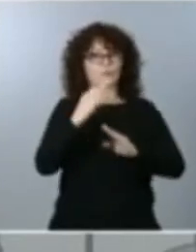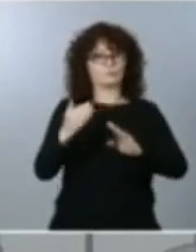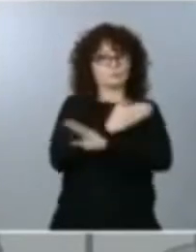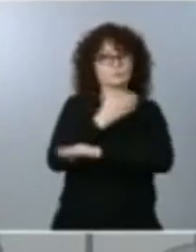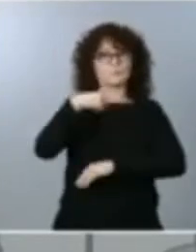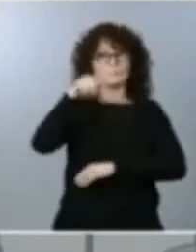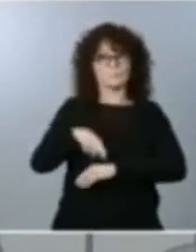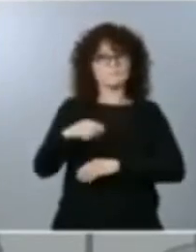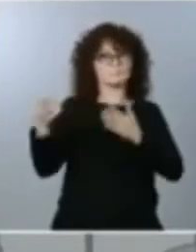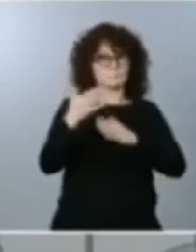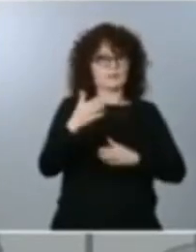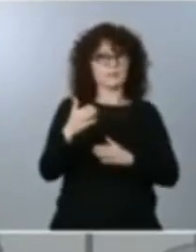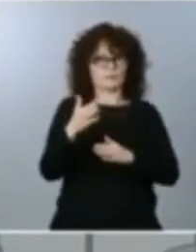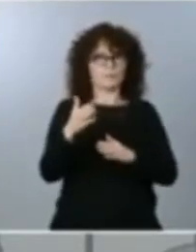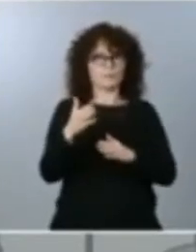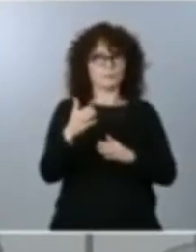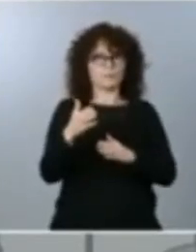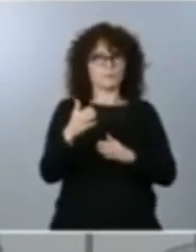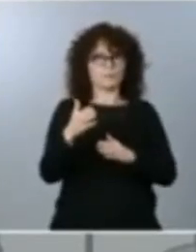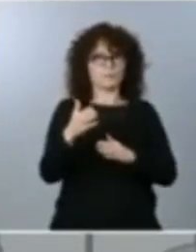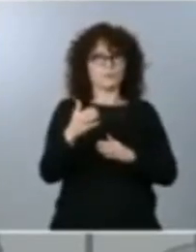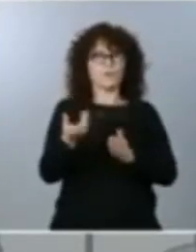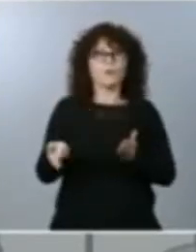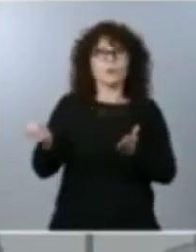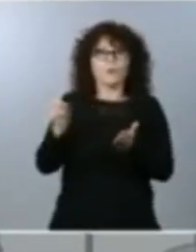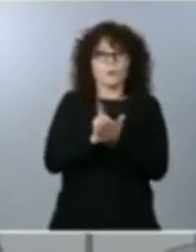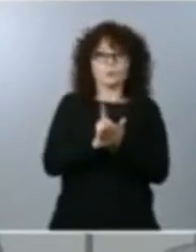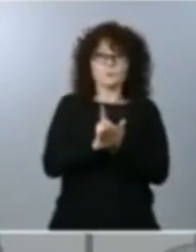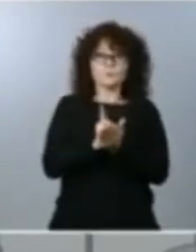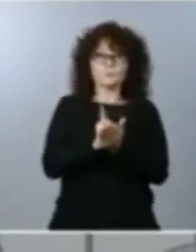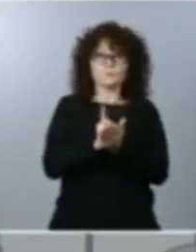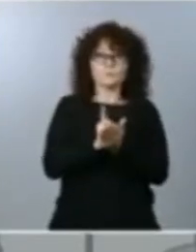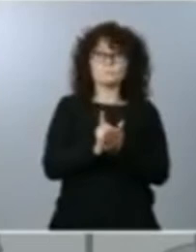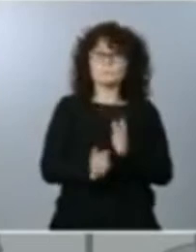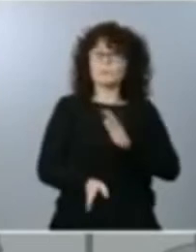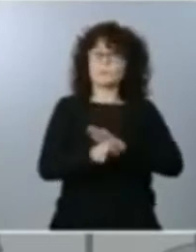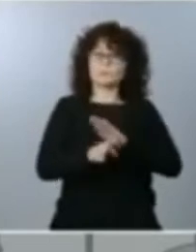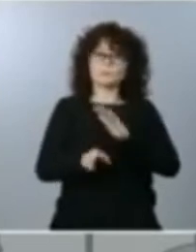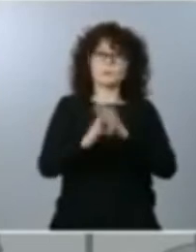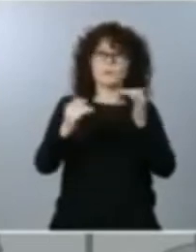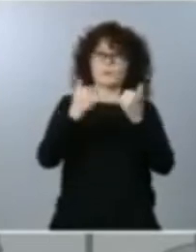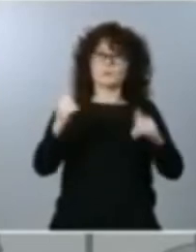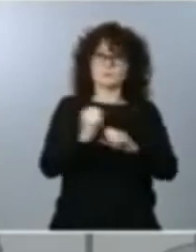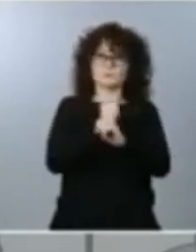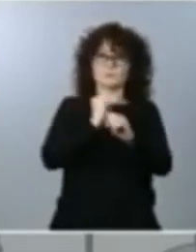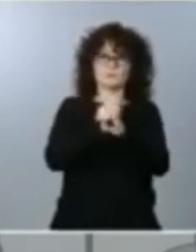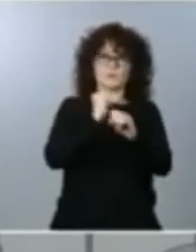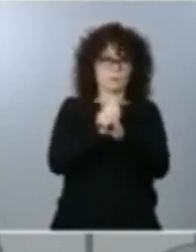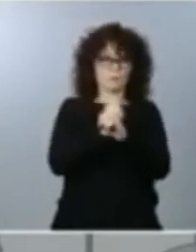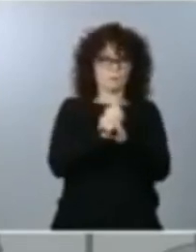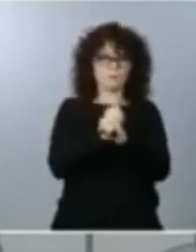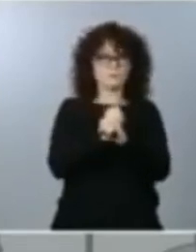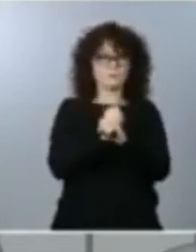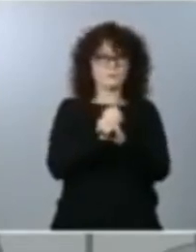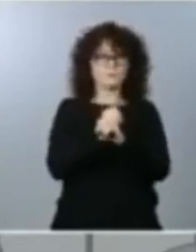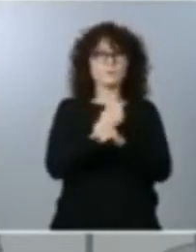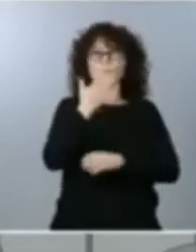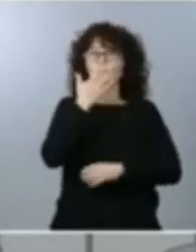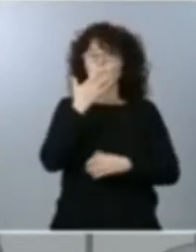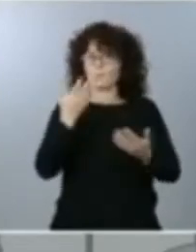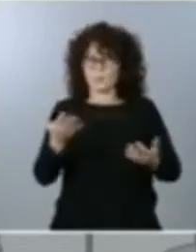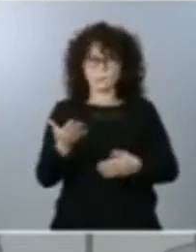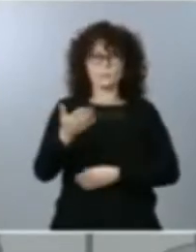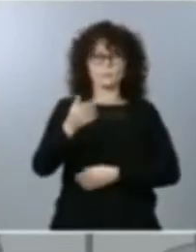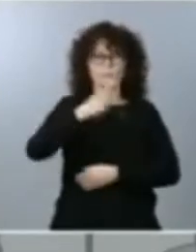y que se han desarrollado en las distintas líneas de trabajo en el marco del G20. Hemos dejado clara, por ejemplo, nuestra voluntad